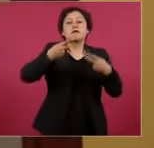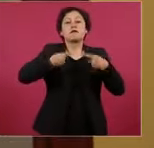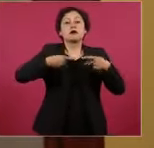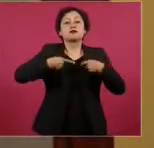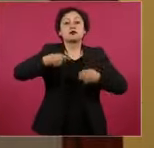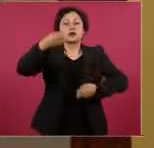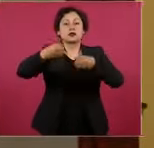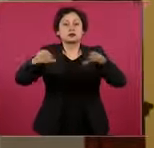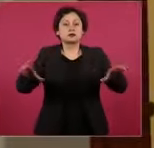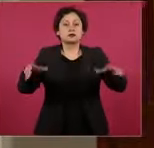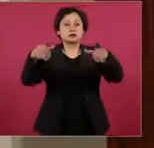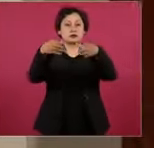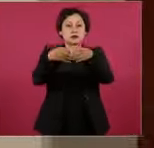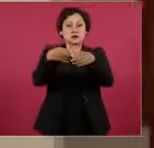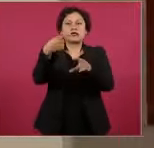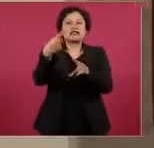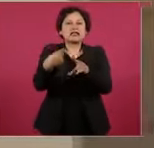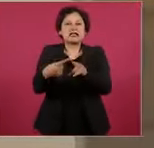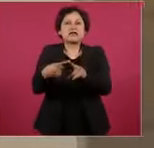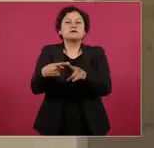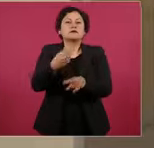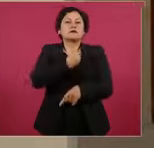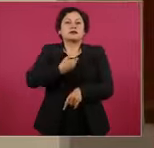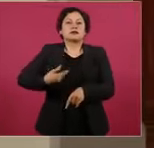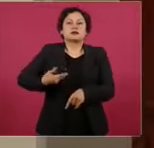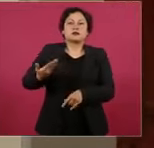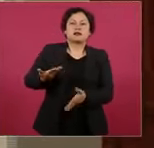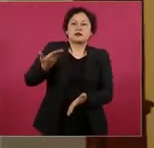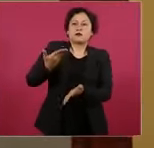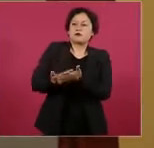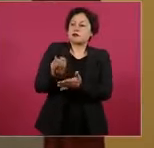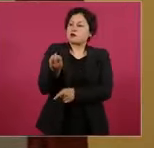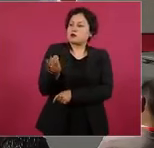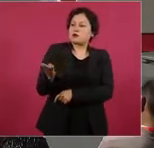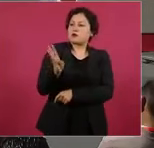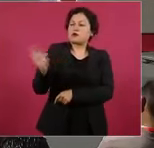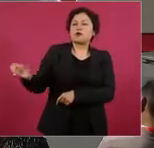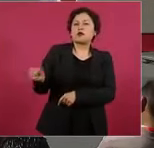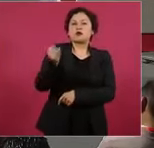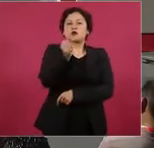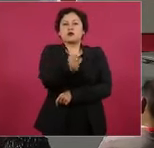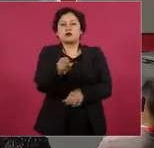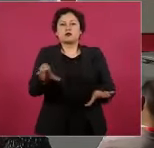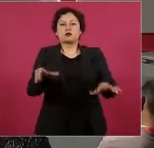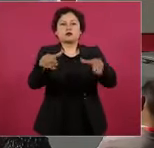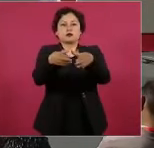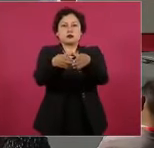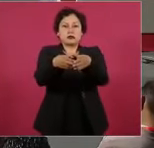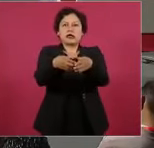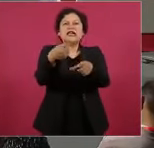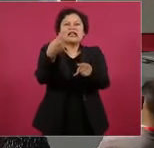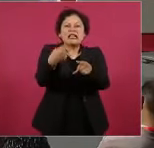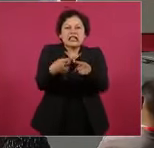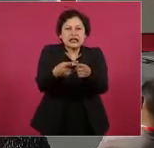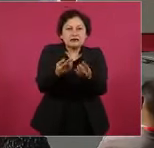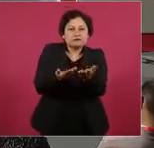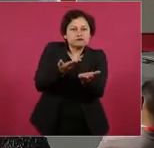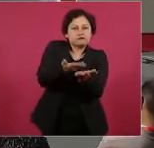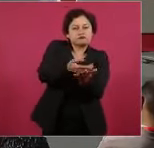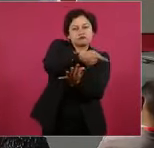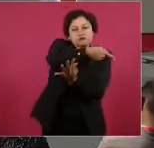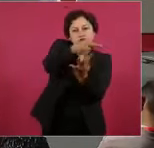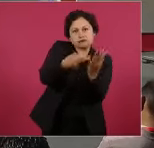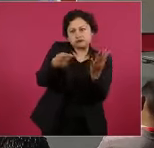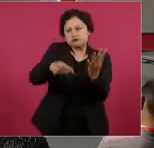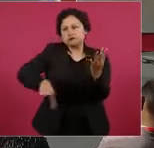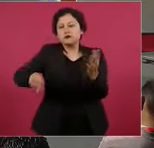el presidente y son elegidos por o seleccionados por el Senado de la República. En el